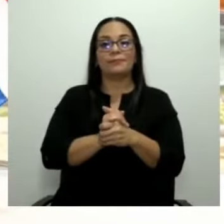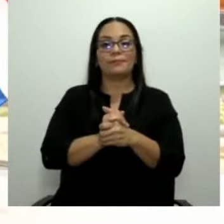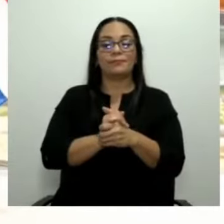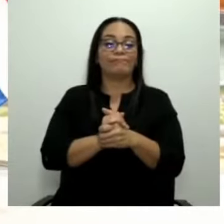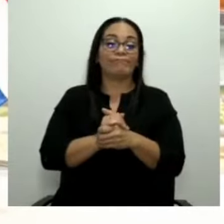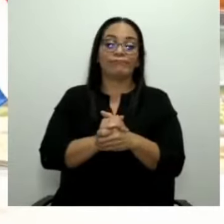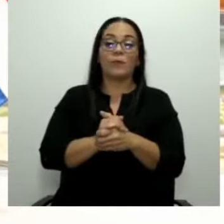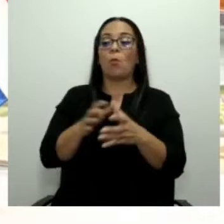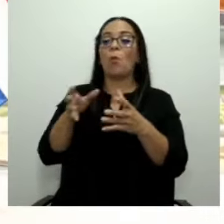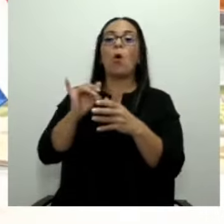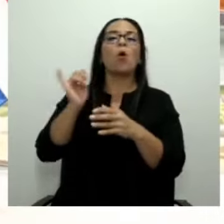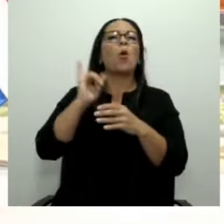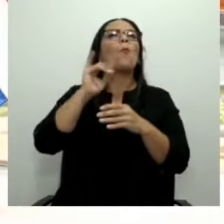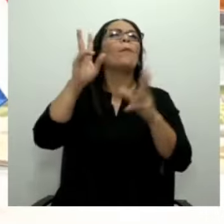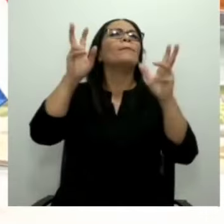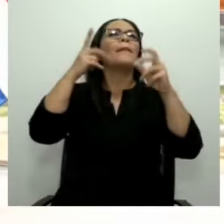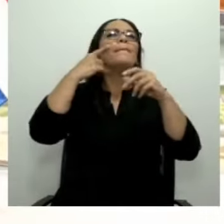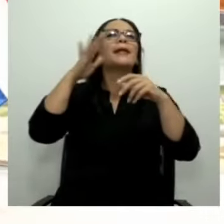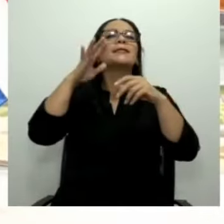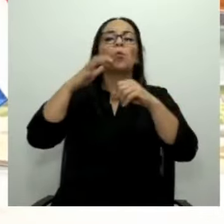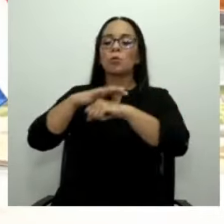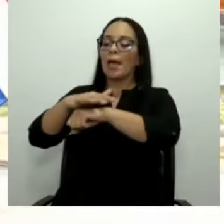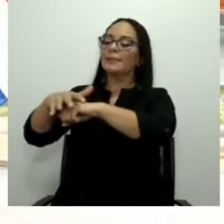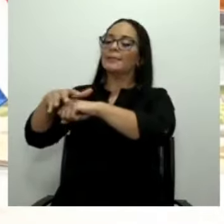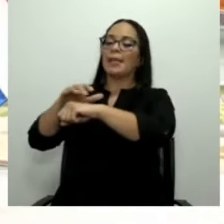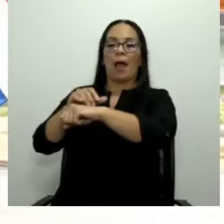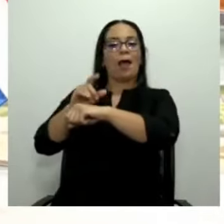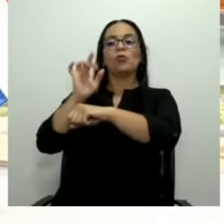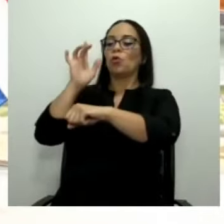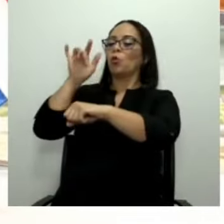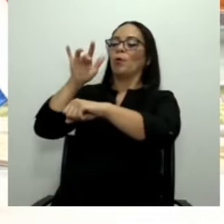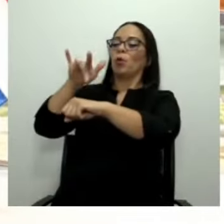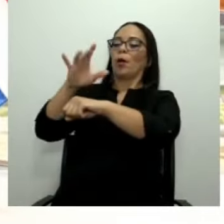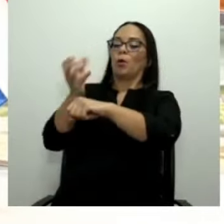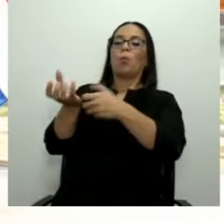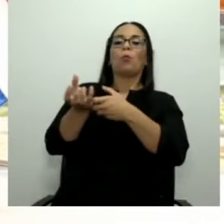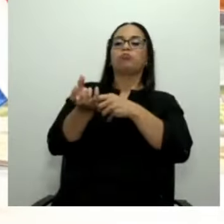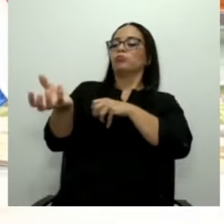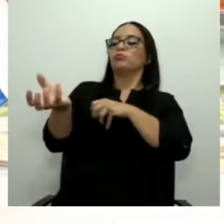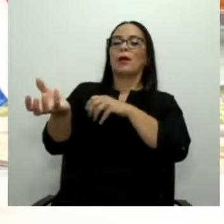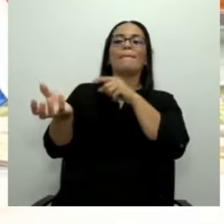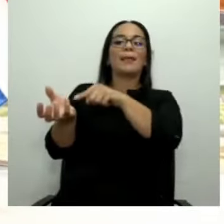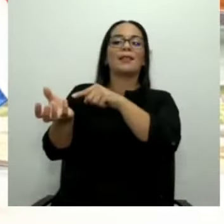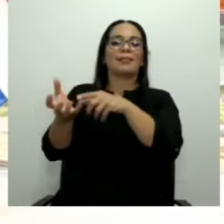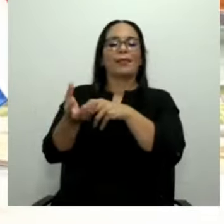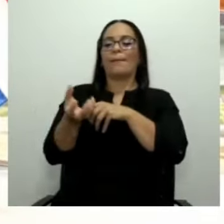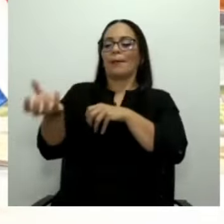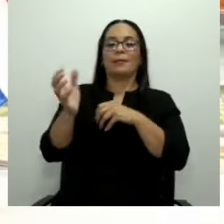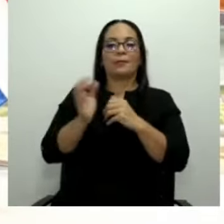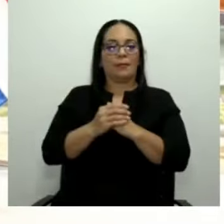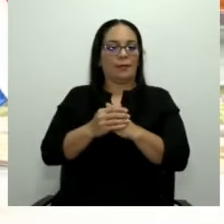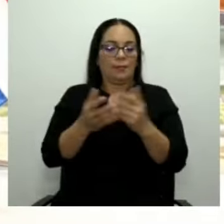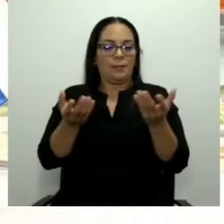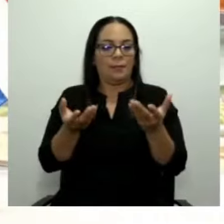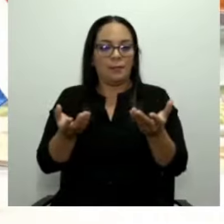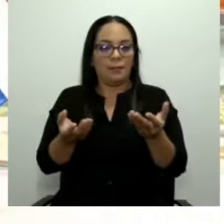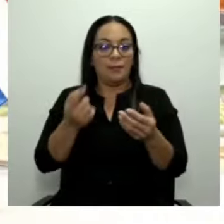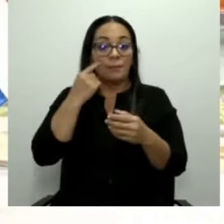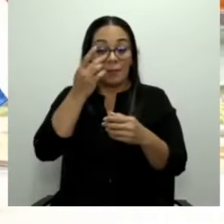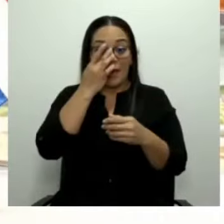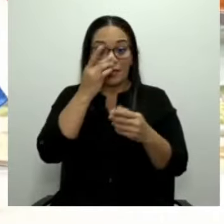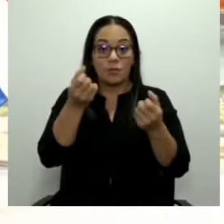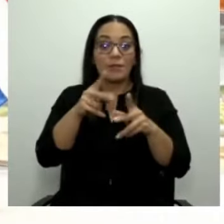administrativa y jurídica que le permiten a Canal 7, si nos están viendo,